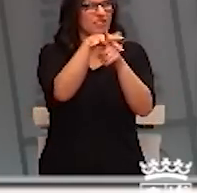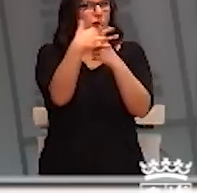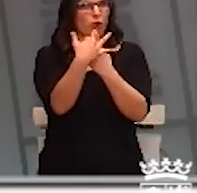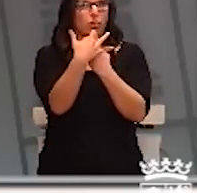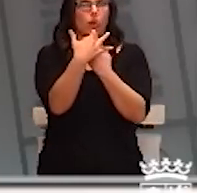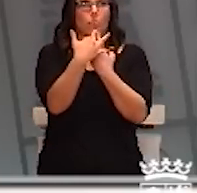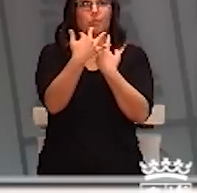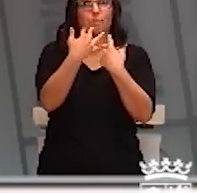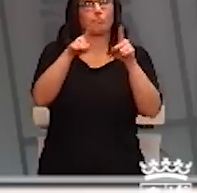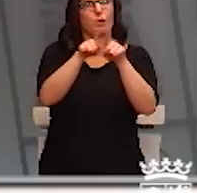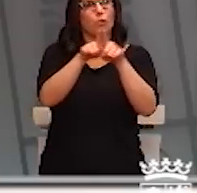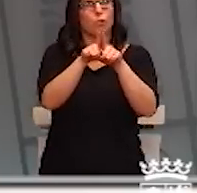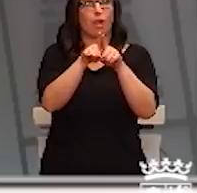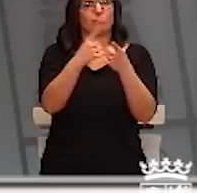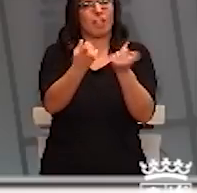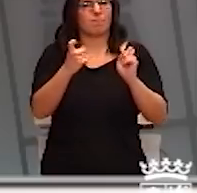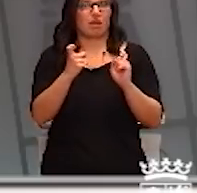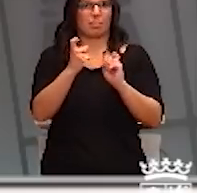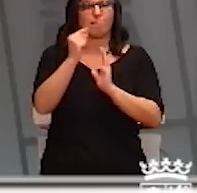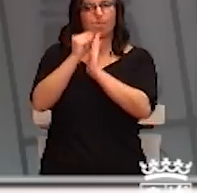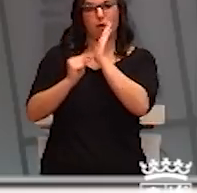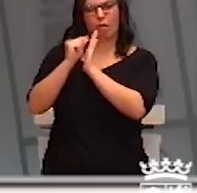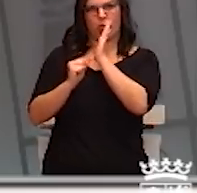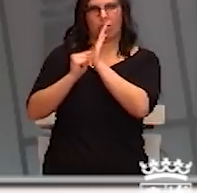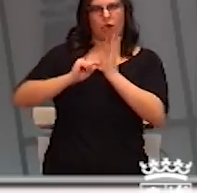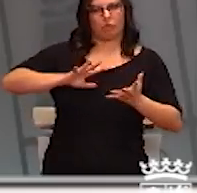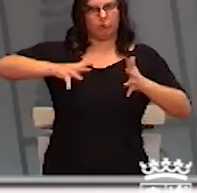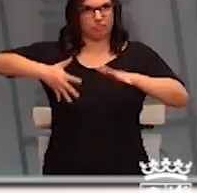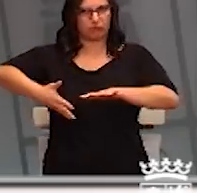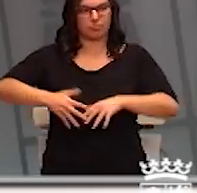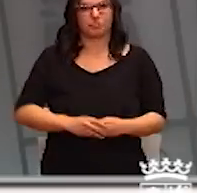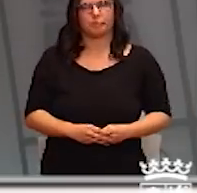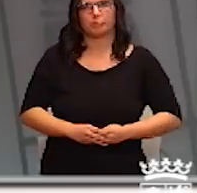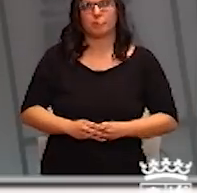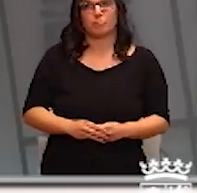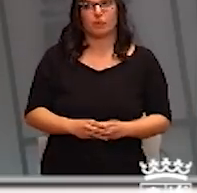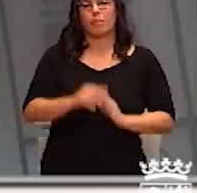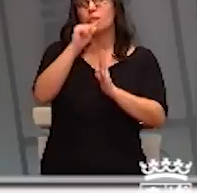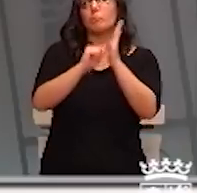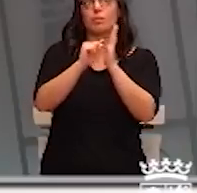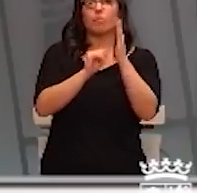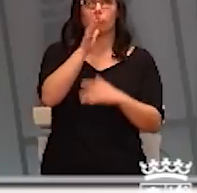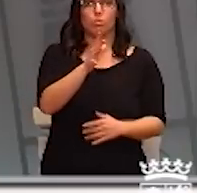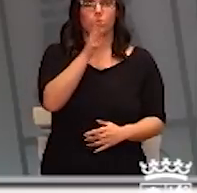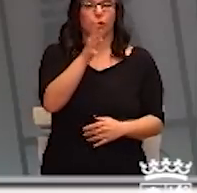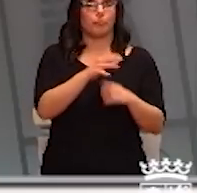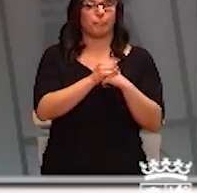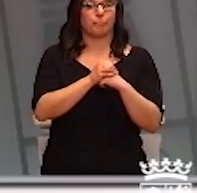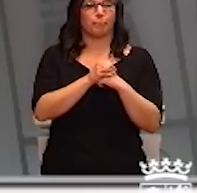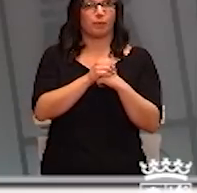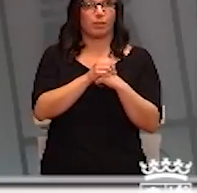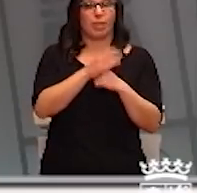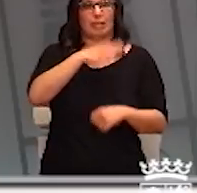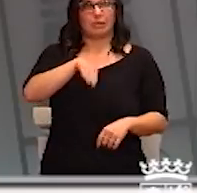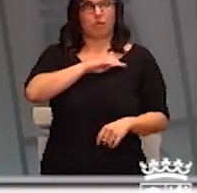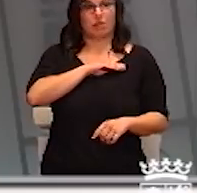en la que tenemos que tomar medidas. Tenemos que tomar medidas porque se está produciendo un cambio en